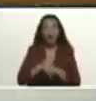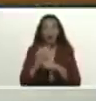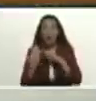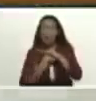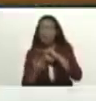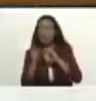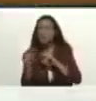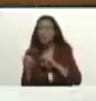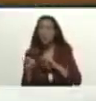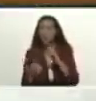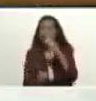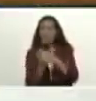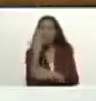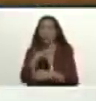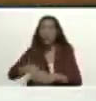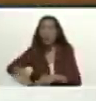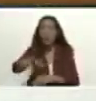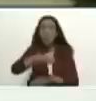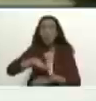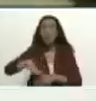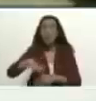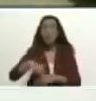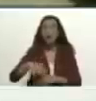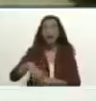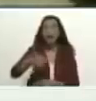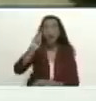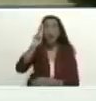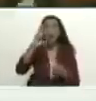para fundar lo que después fue UNASUR